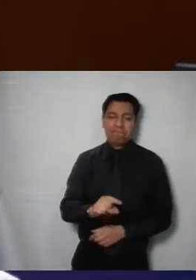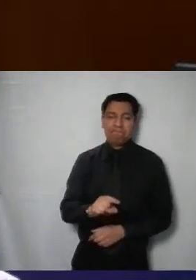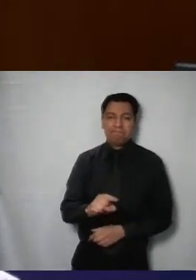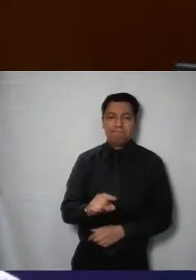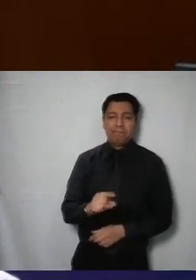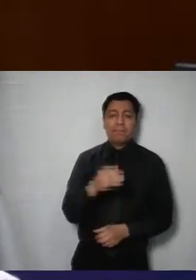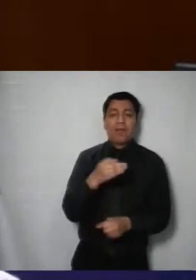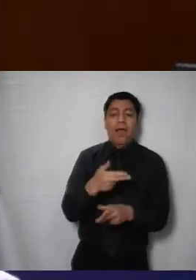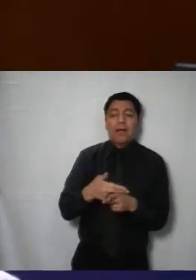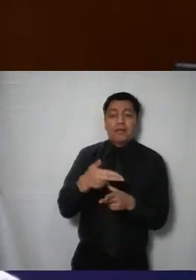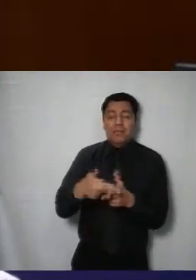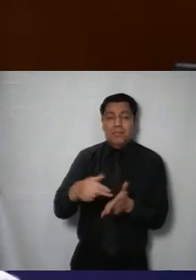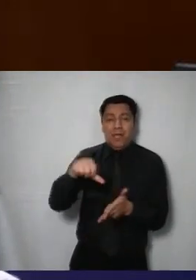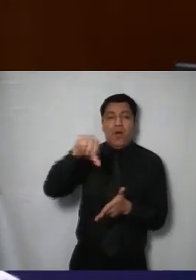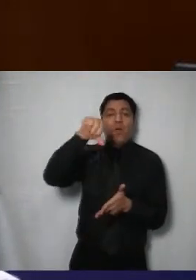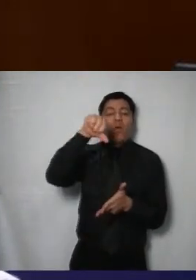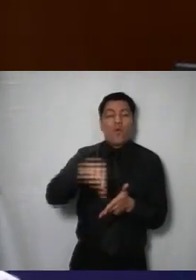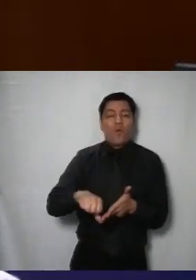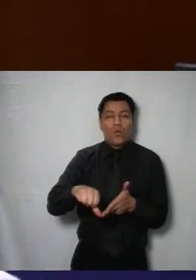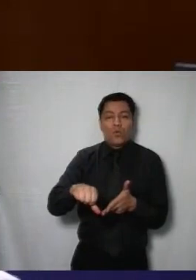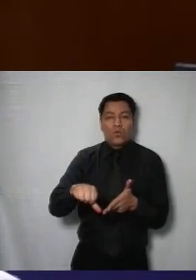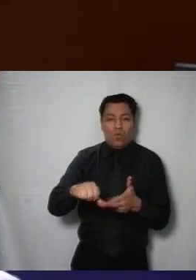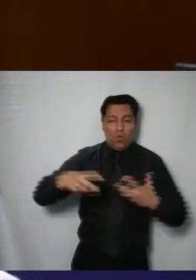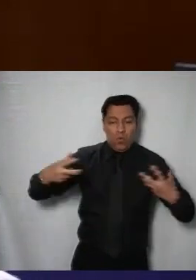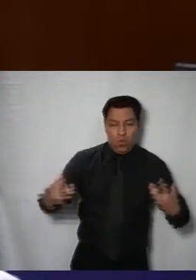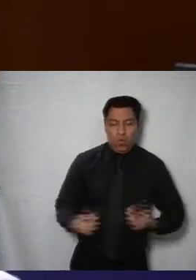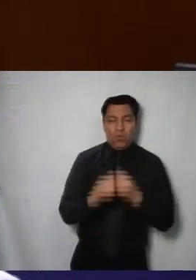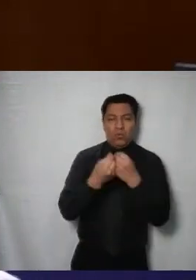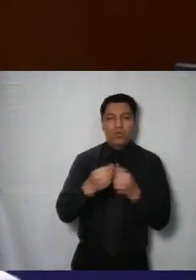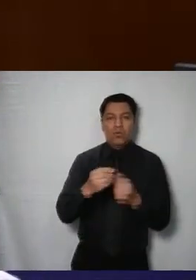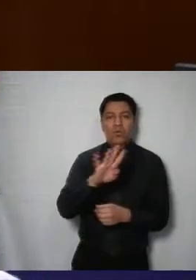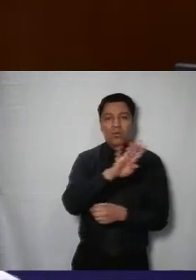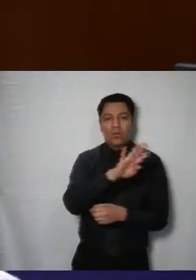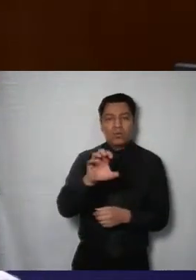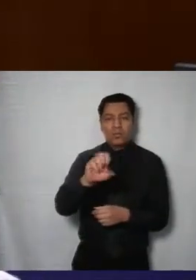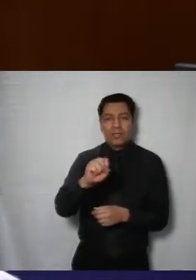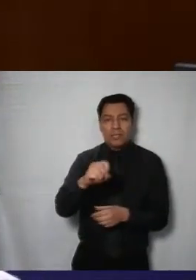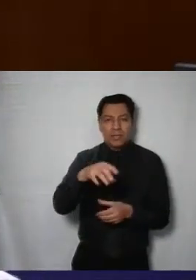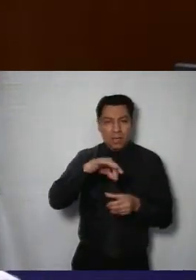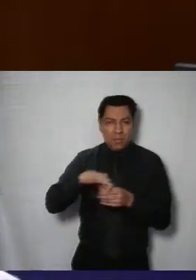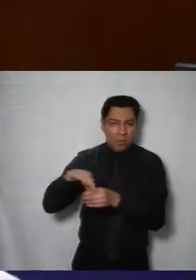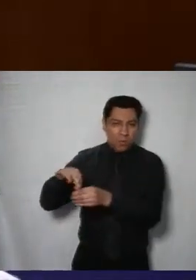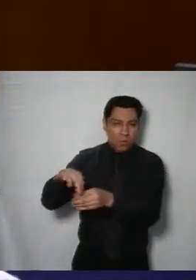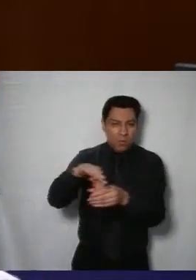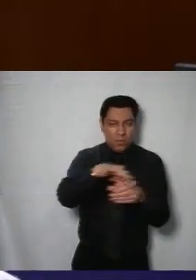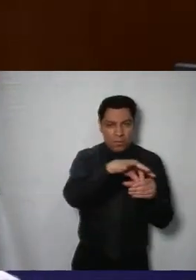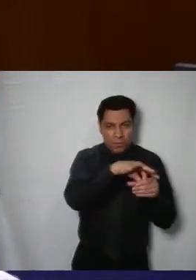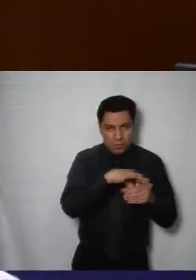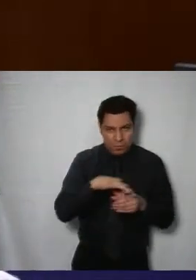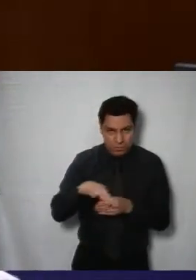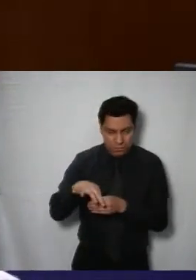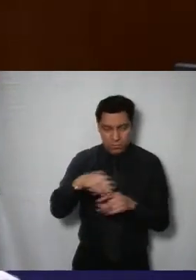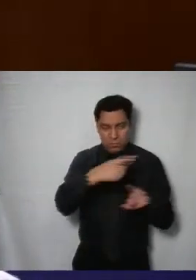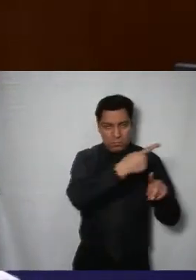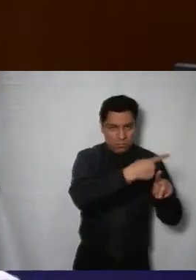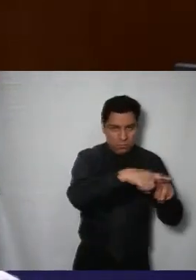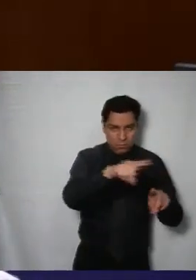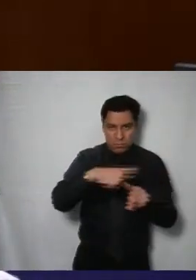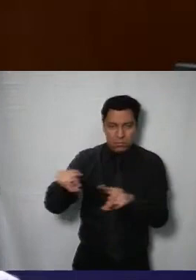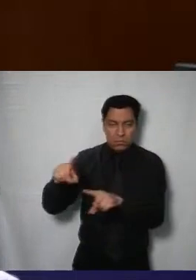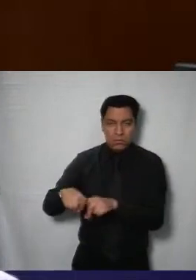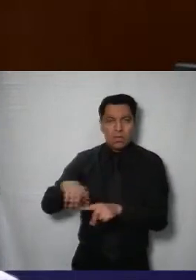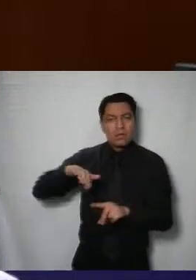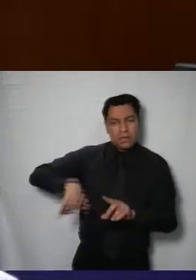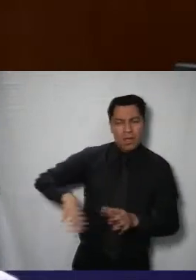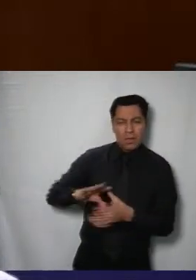tenemos hasta esta sesión serían 460 votos por criterios diferentes como ya lo